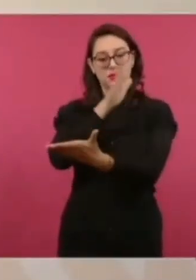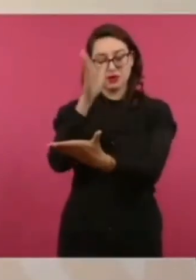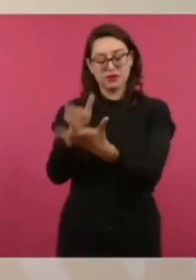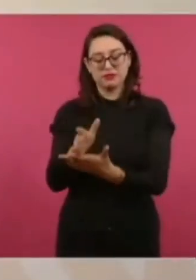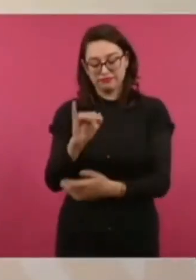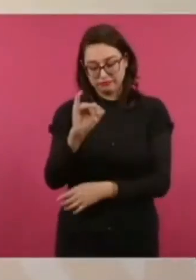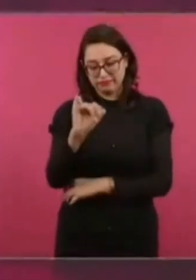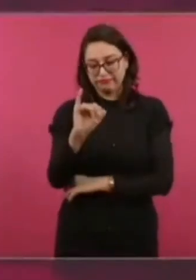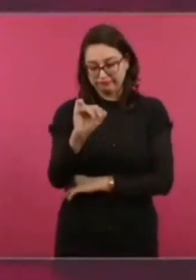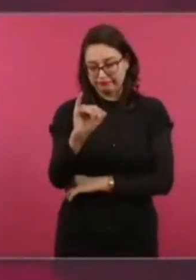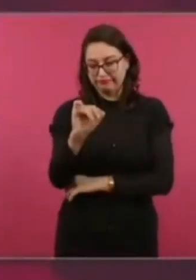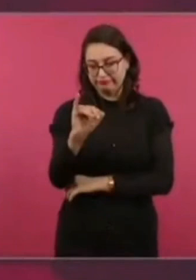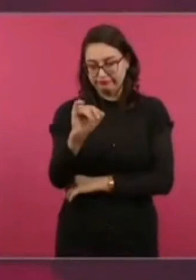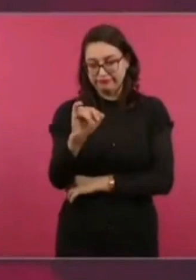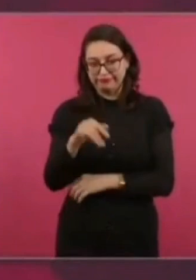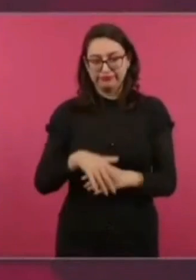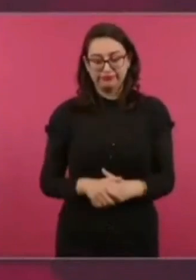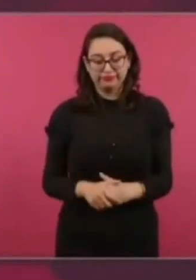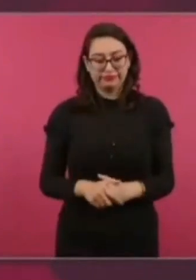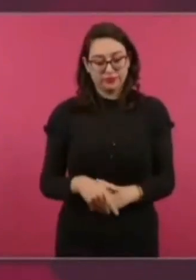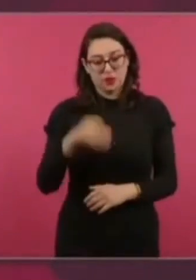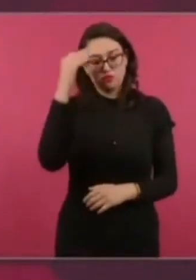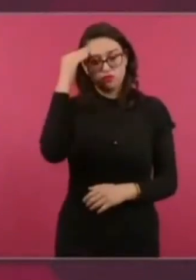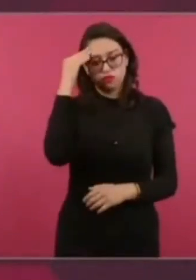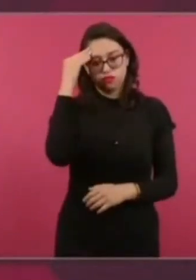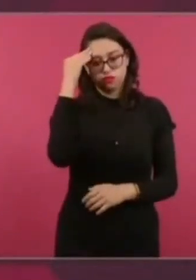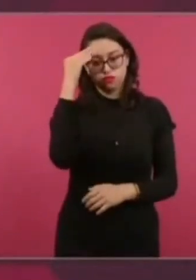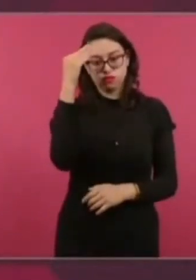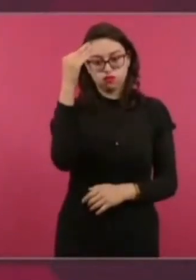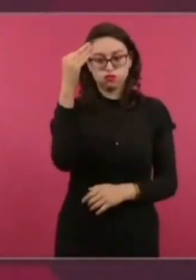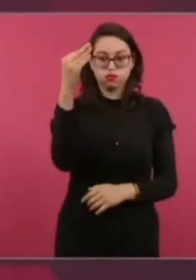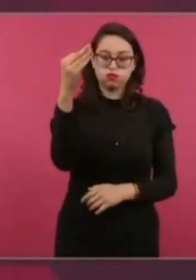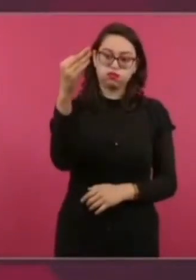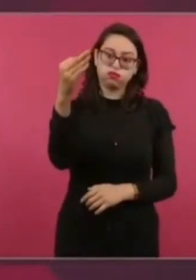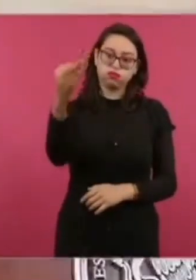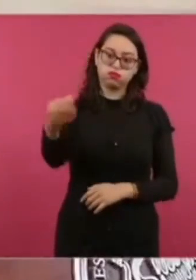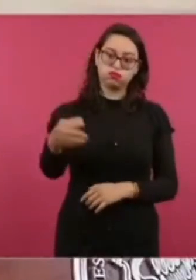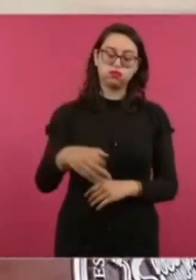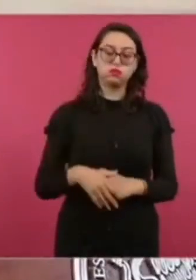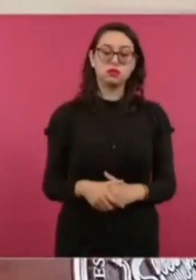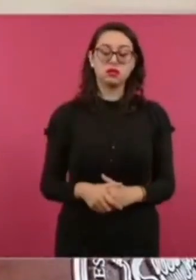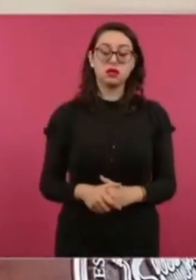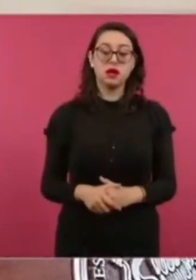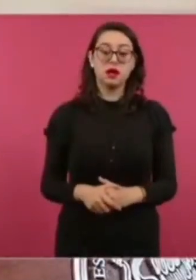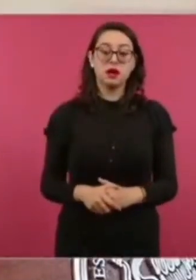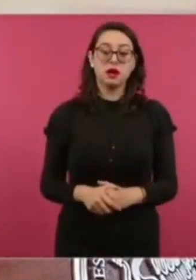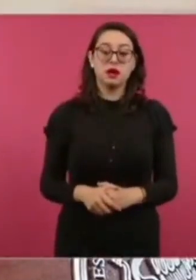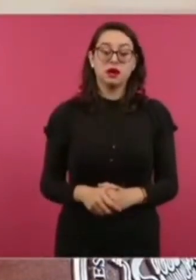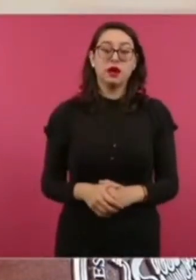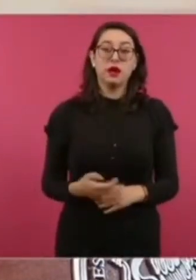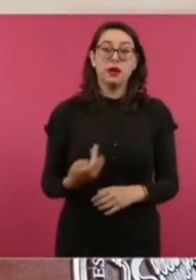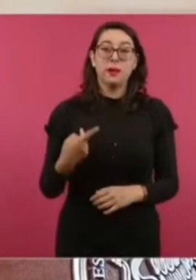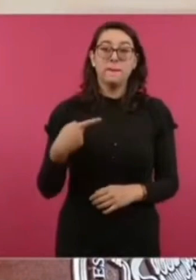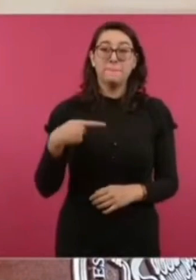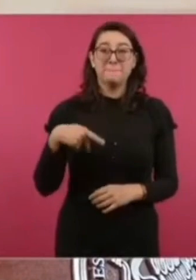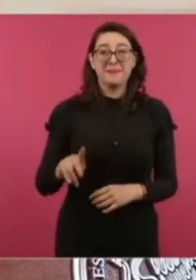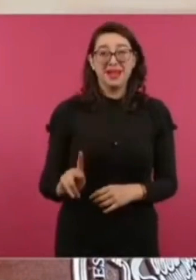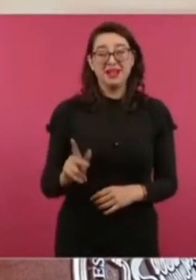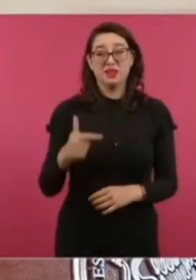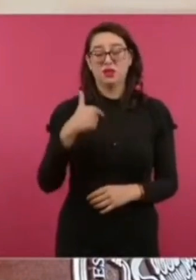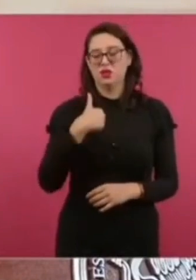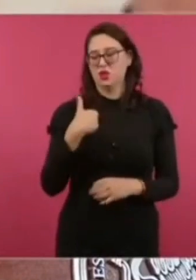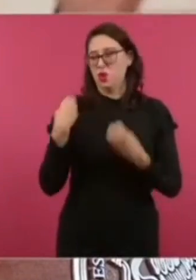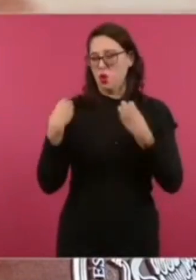nos está pasando el tiempo, pero ya tengo compromiso.